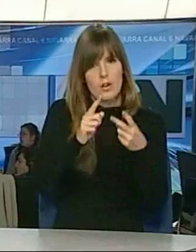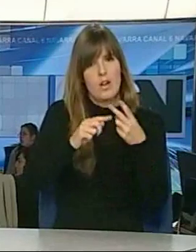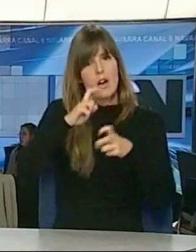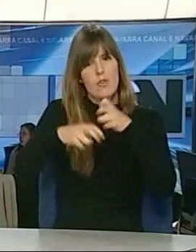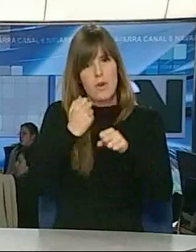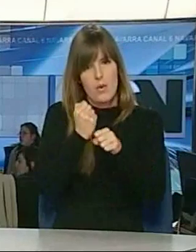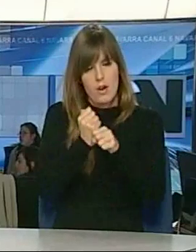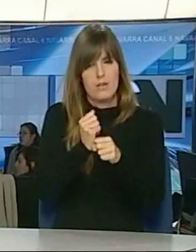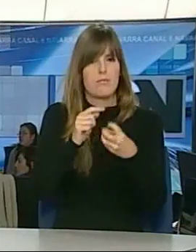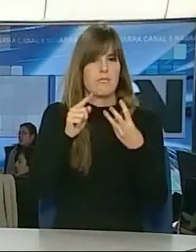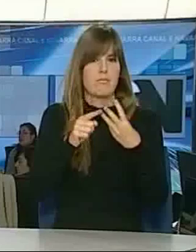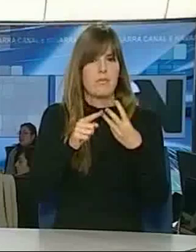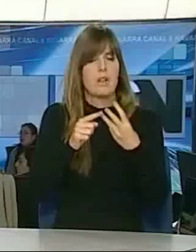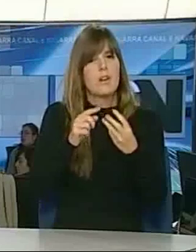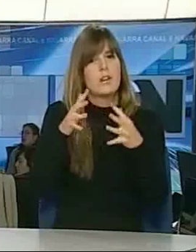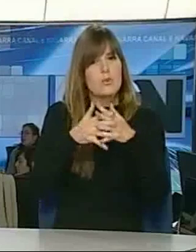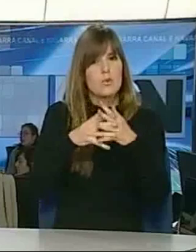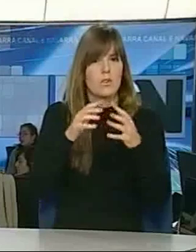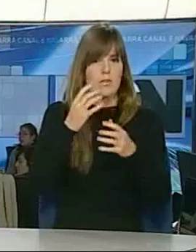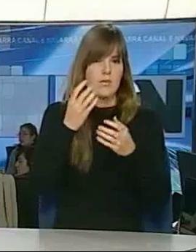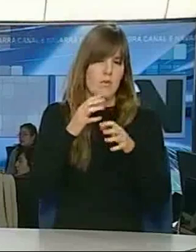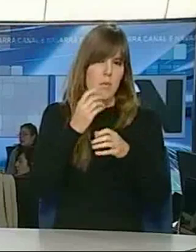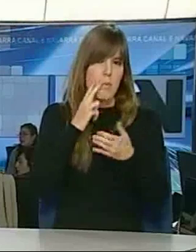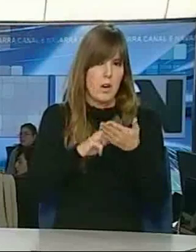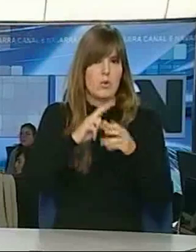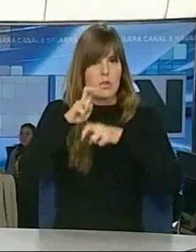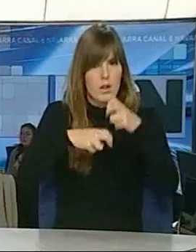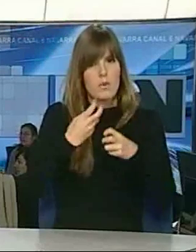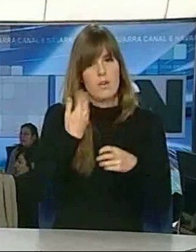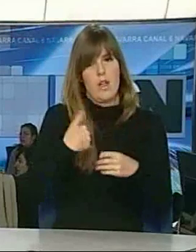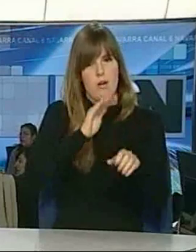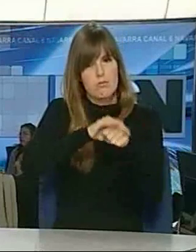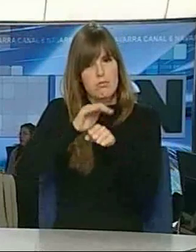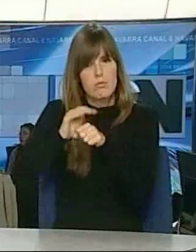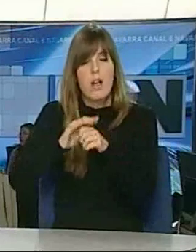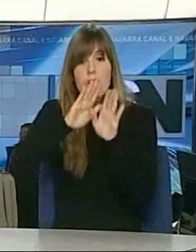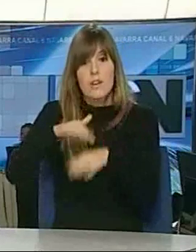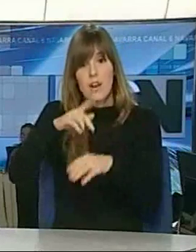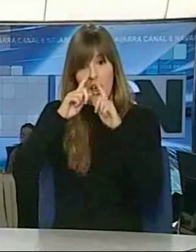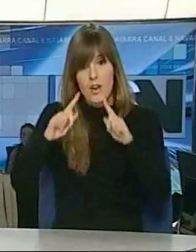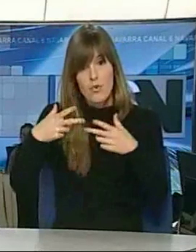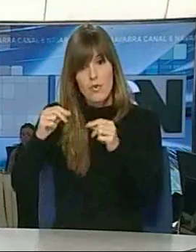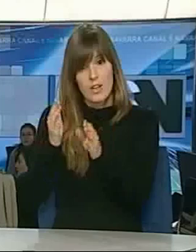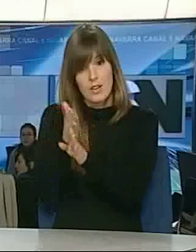y de hacer la reestructuración financiera. Hemos hecho la tarea y empezar a recoger los frutos al final de este año.